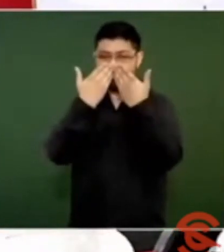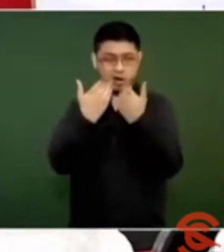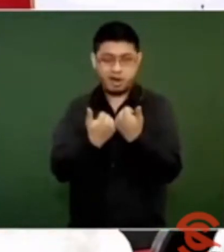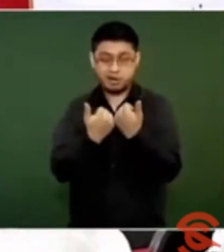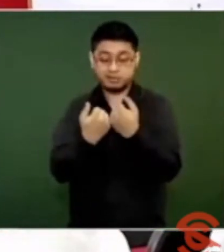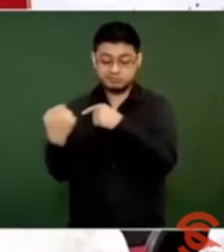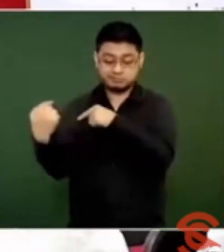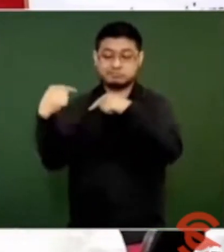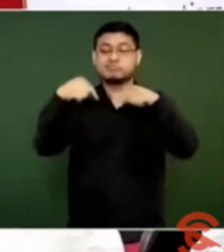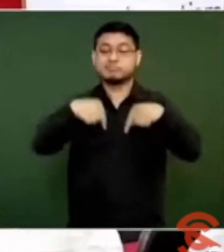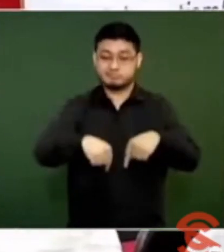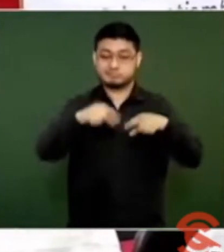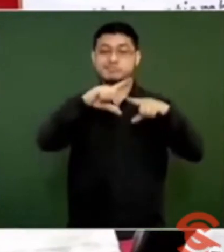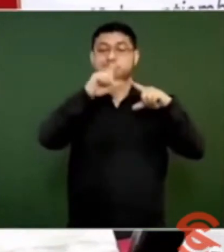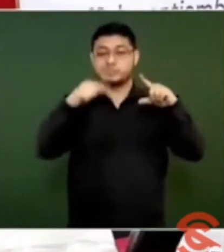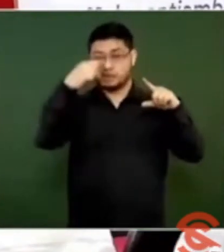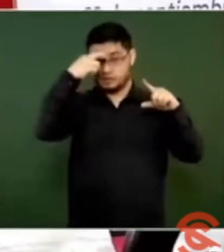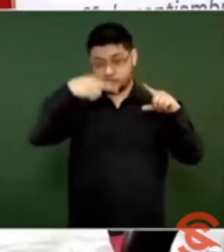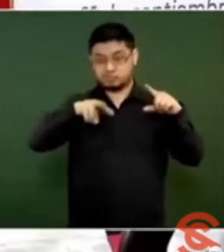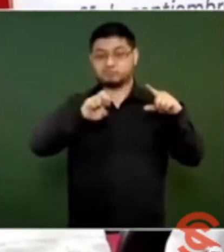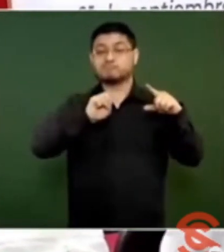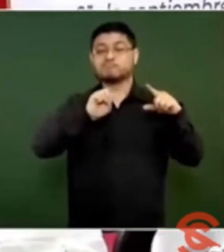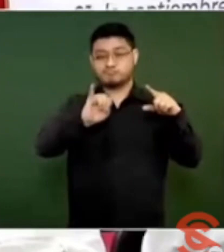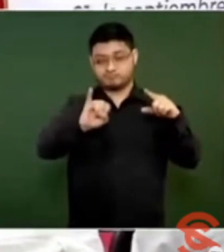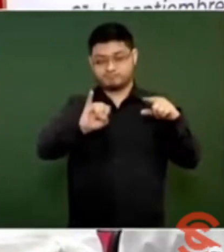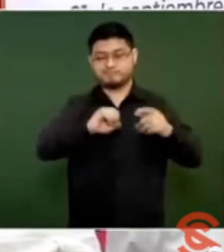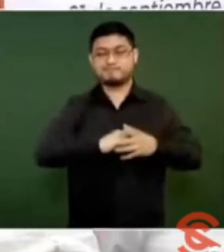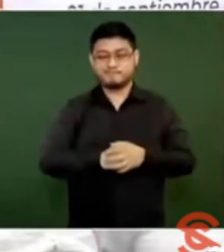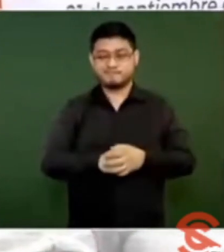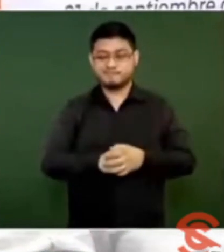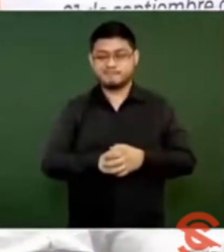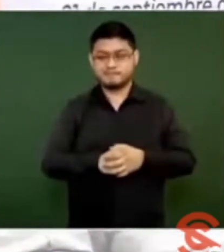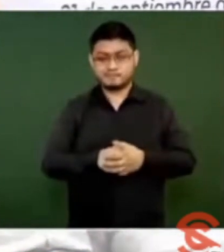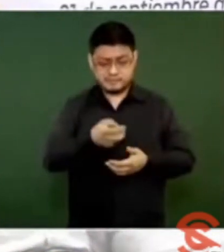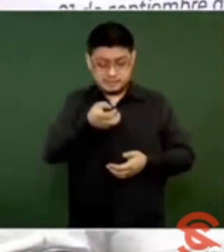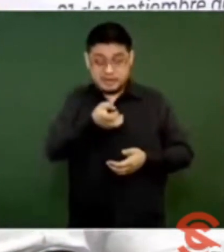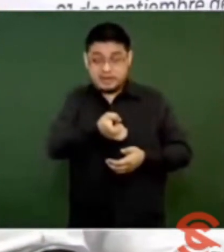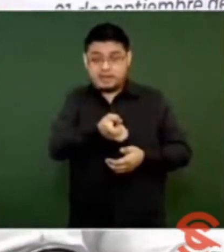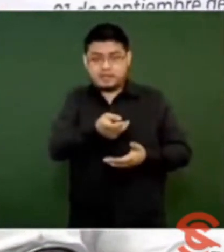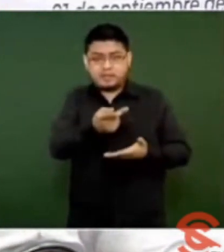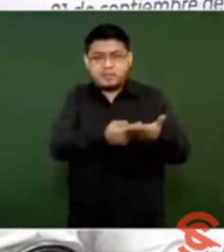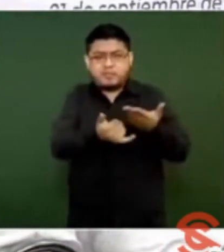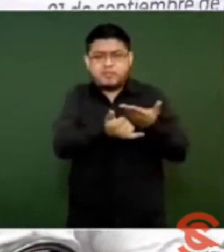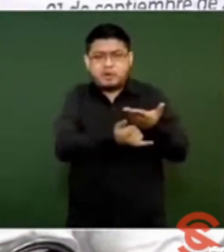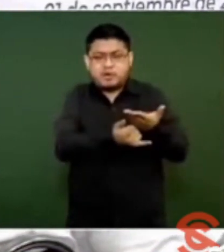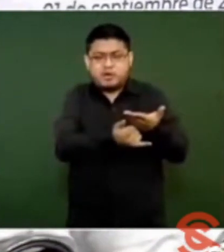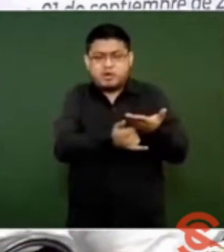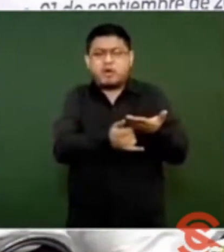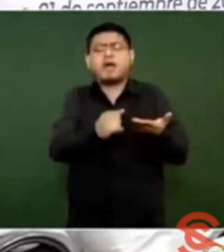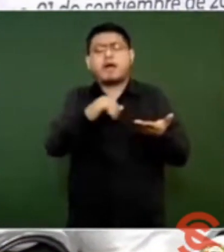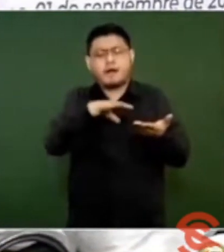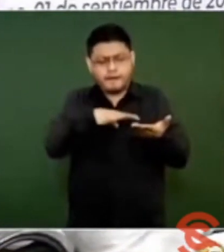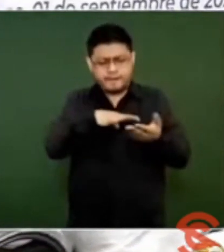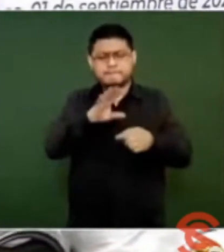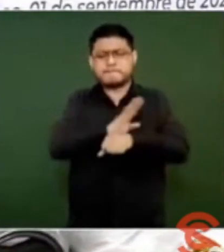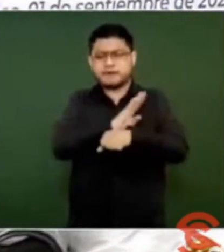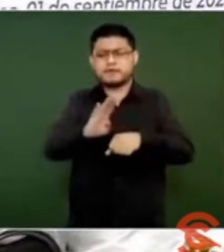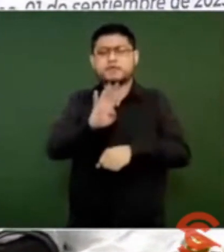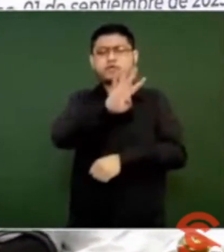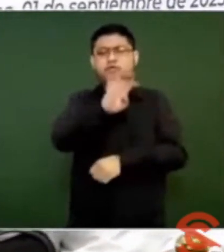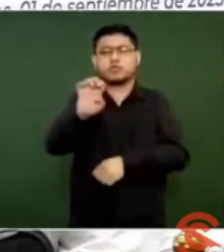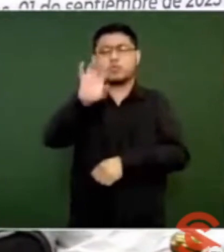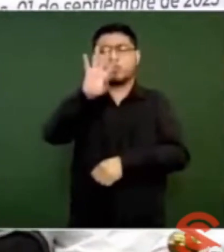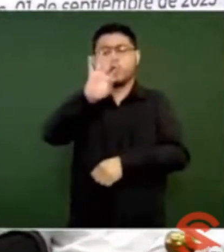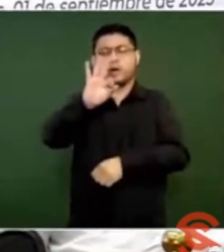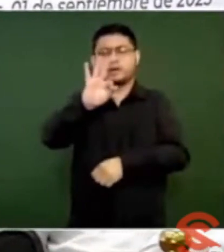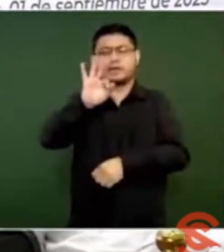Con él están beneficiando cuatrocientos cuarenta y cinco mil cuatrocientos